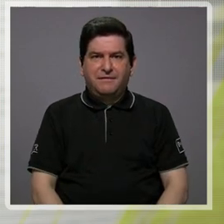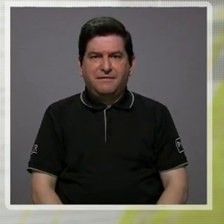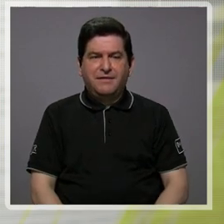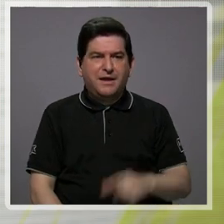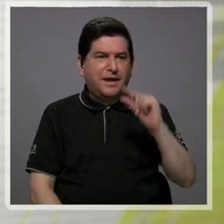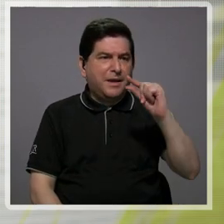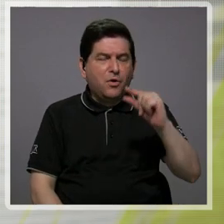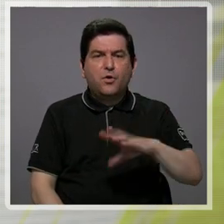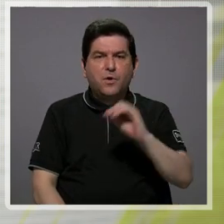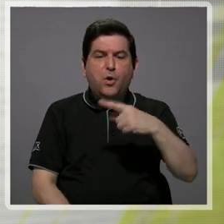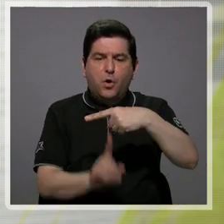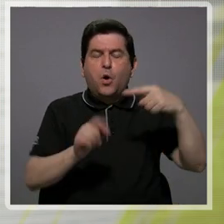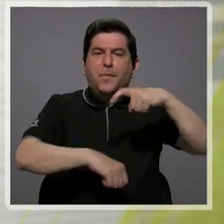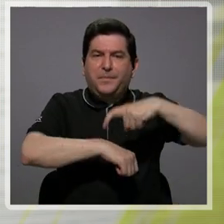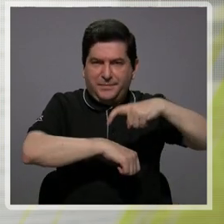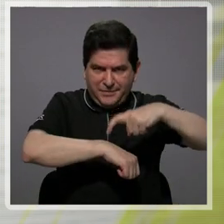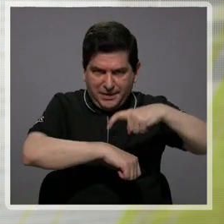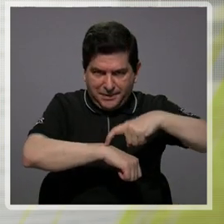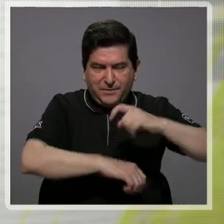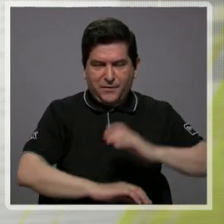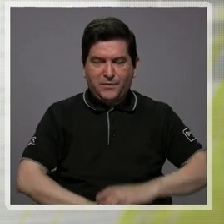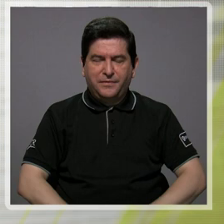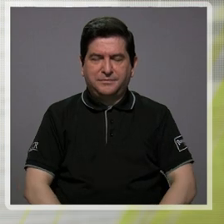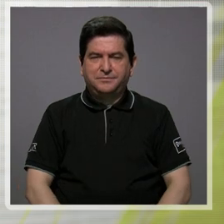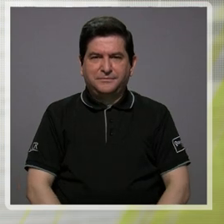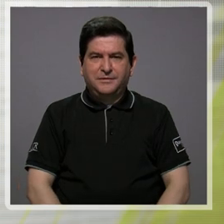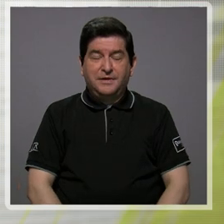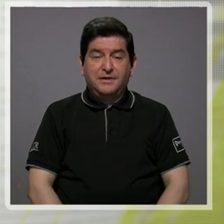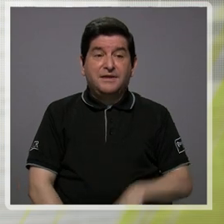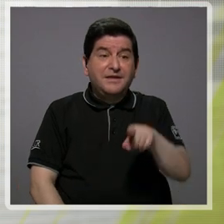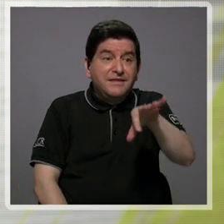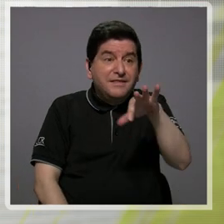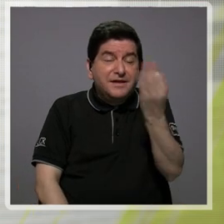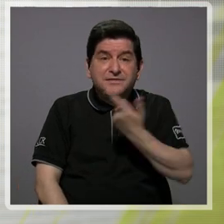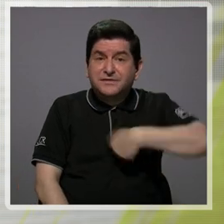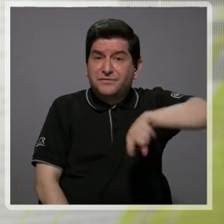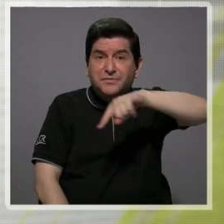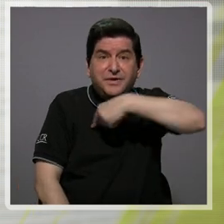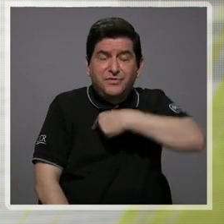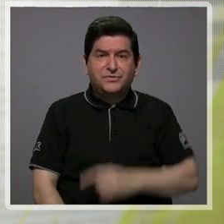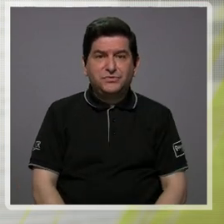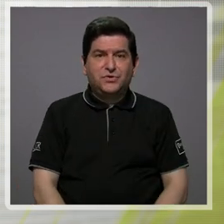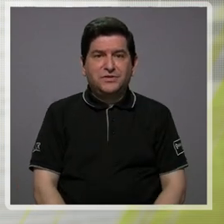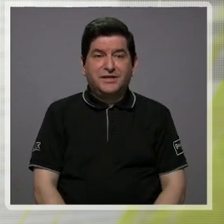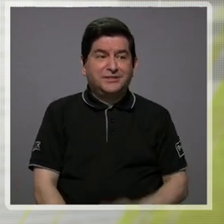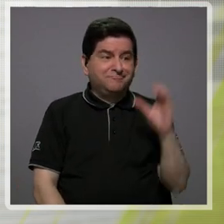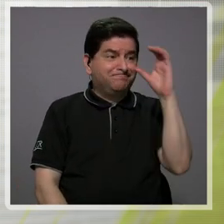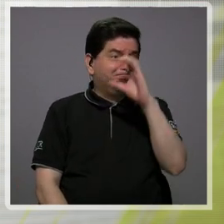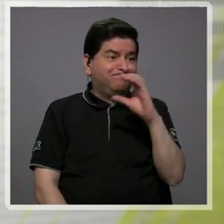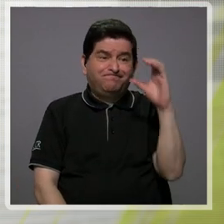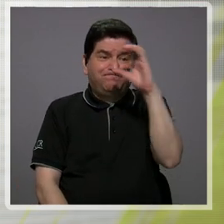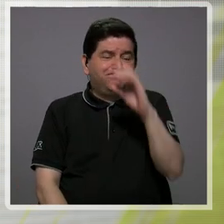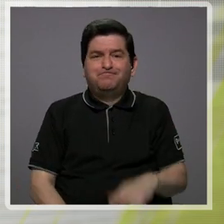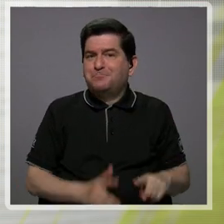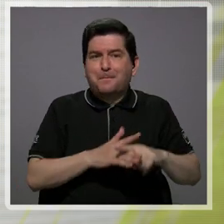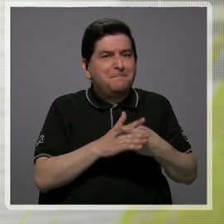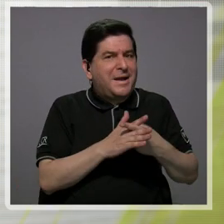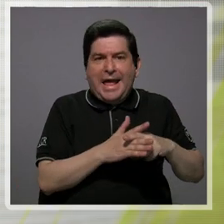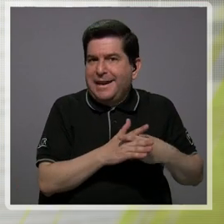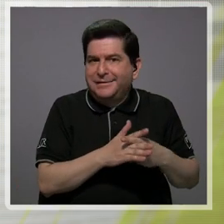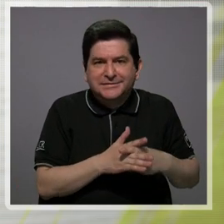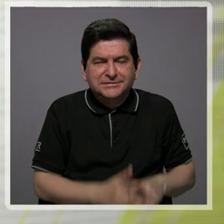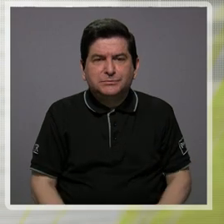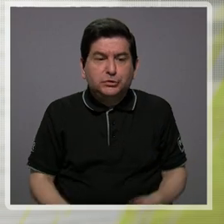multiplicando. En un mediano, corto plazo y entonces nosotros tendremos que buscar mecanismos